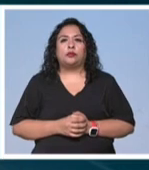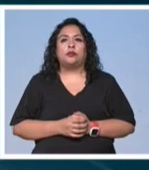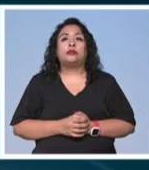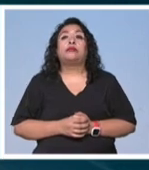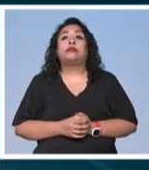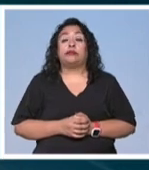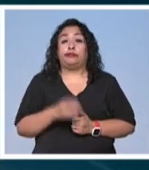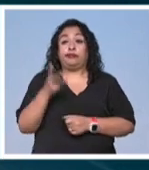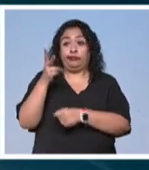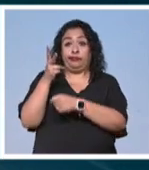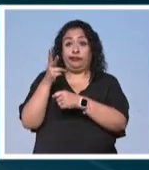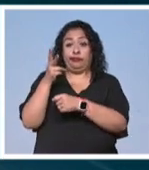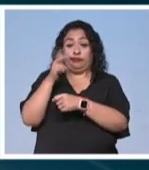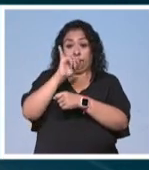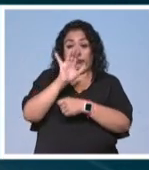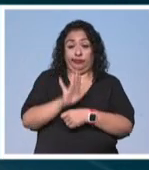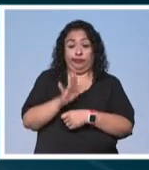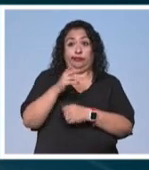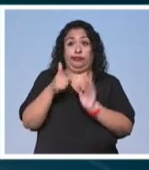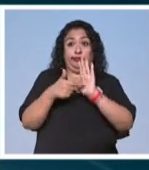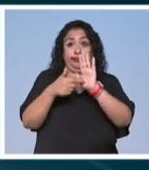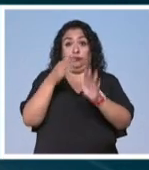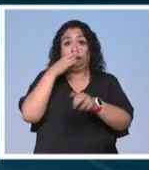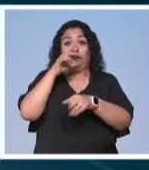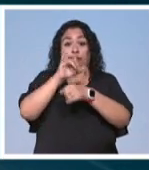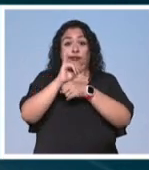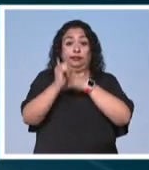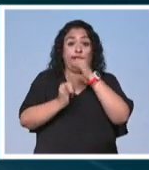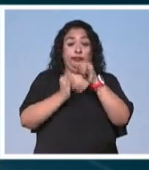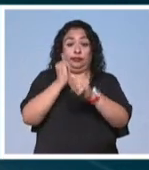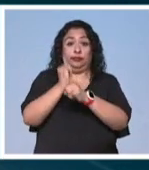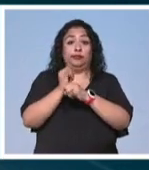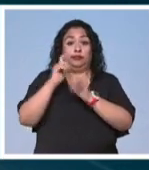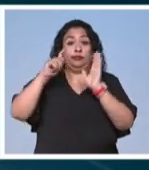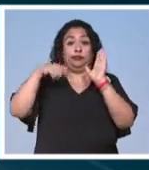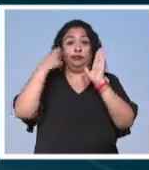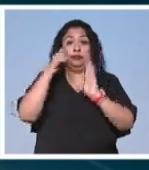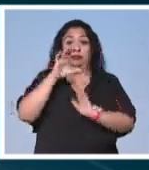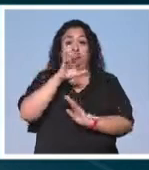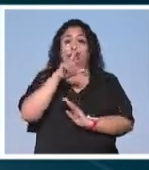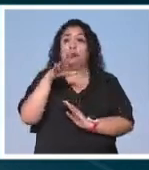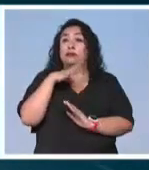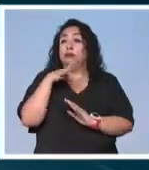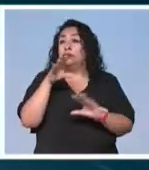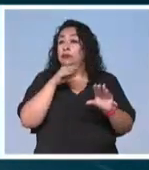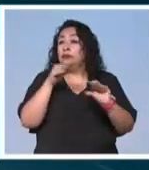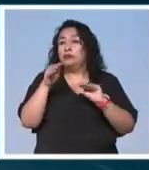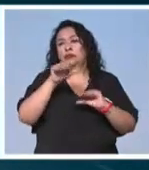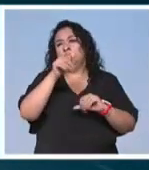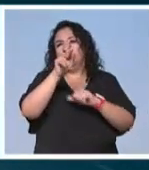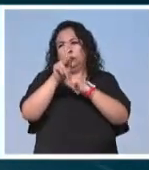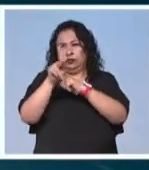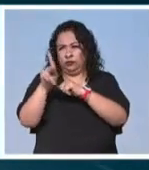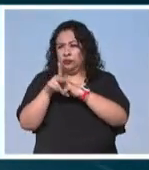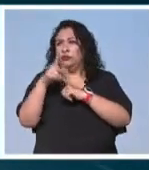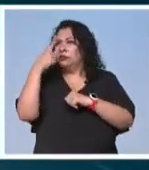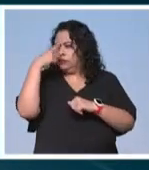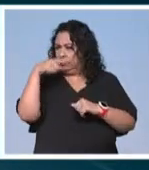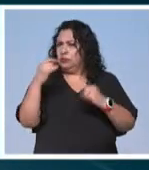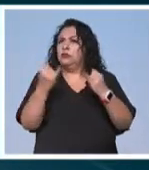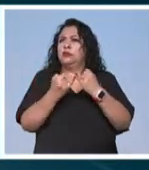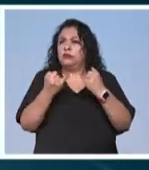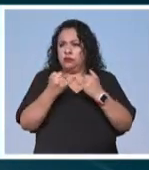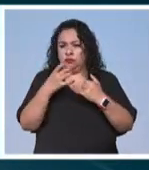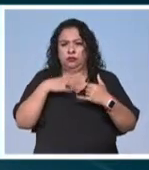Las imágenes que presenta el Festival Internacional de Cine Canábico ha generado movilizaciones en otros países para también